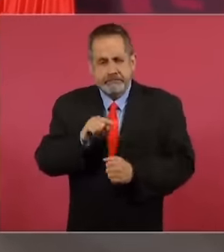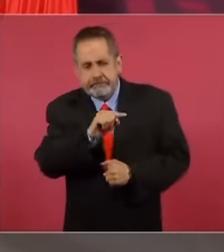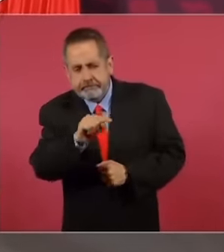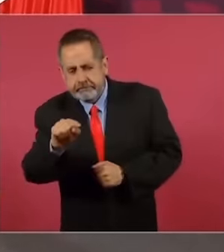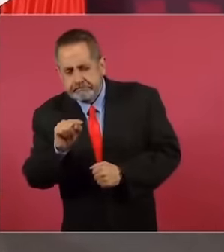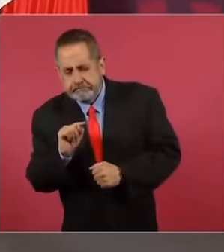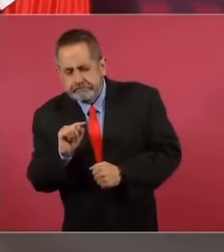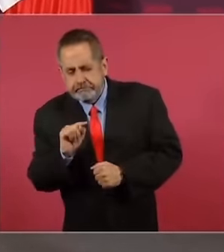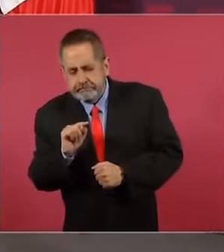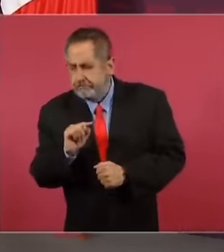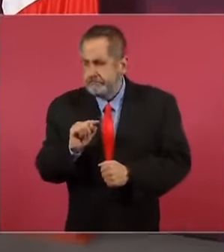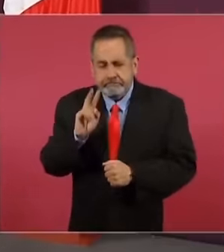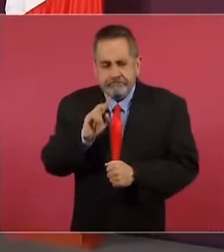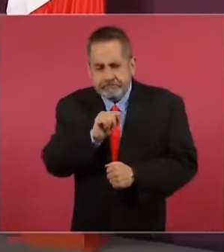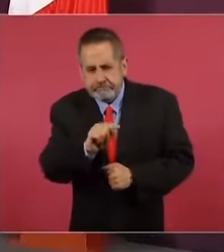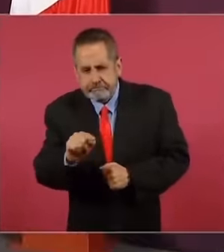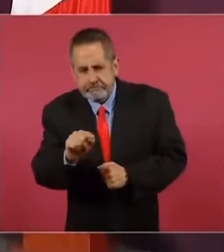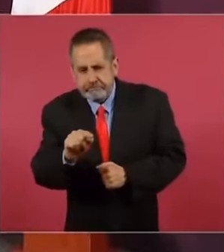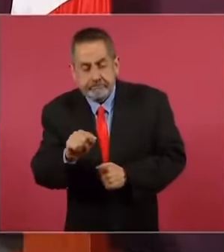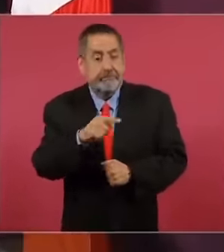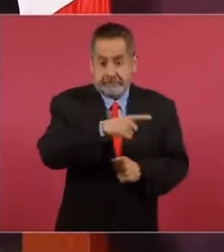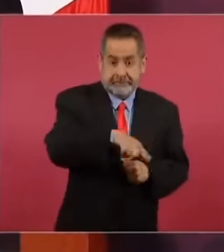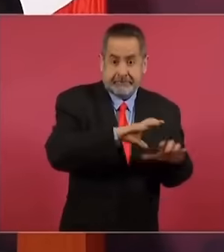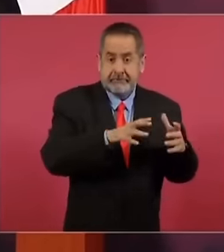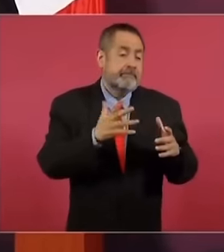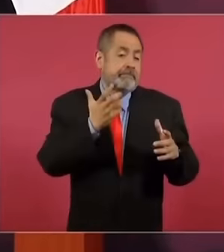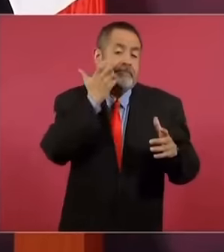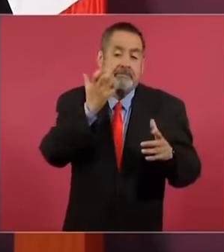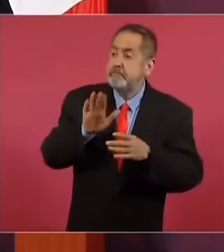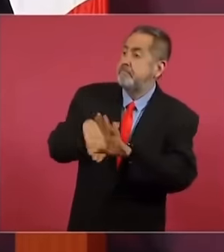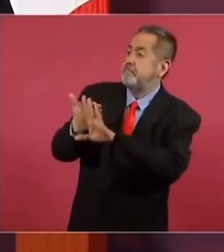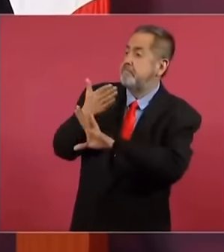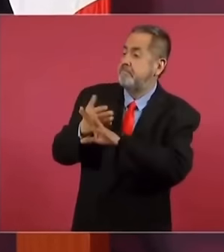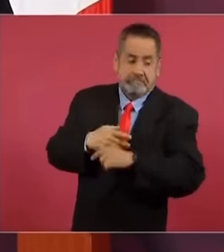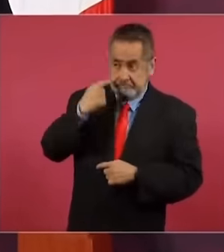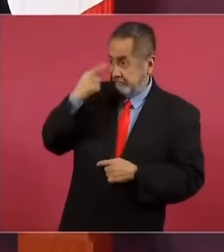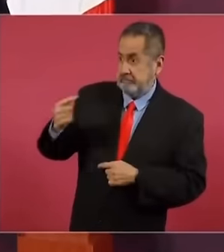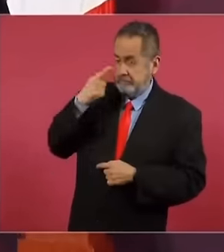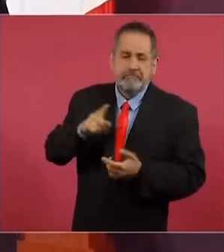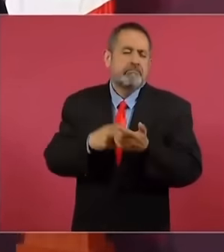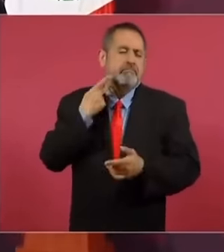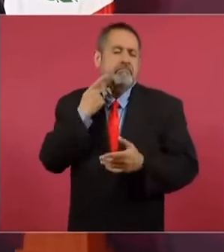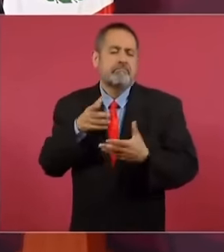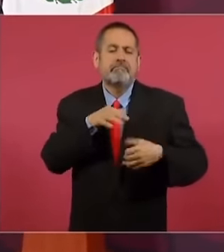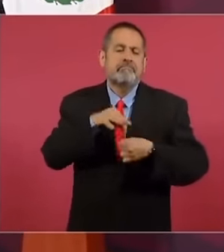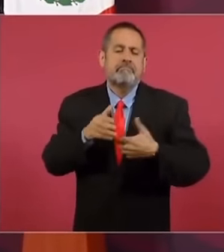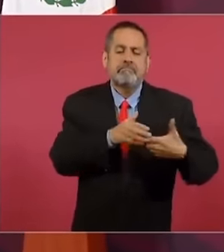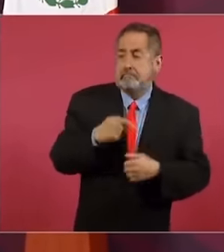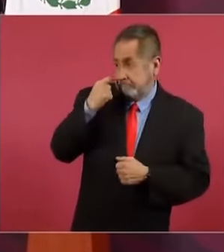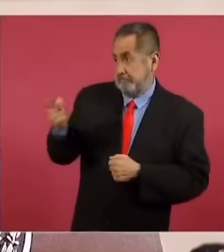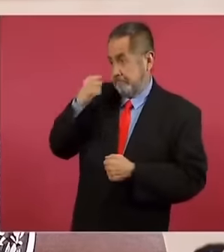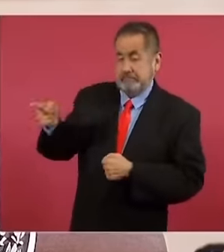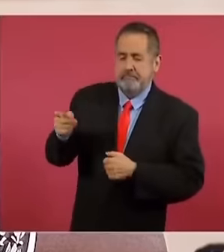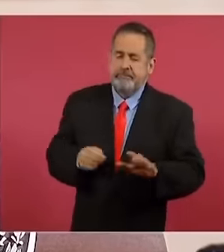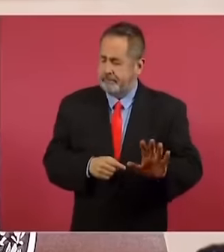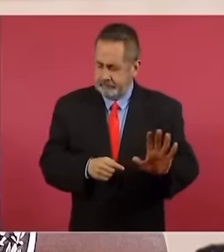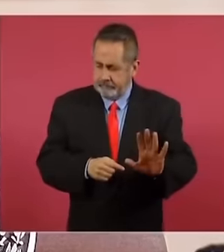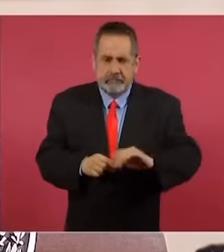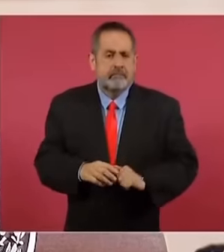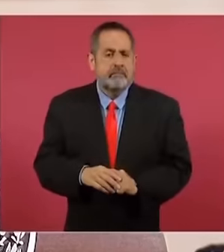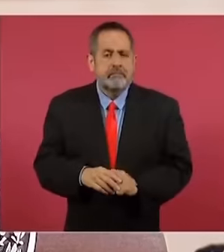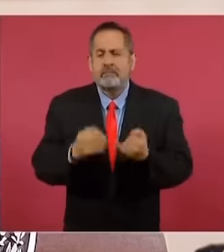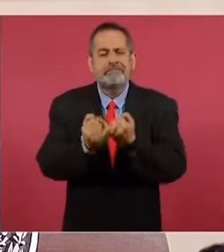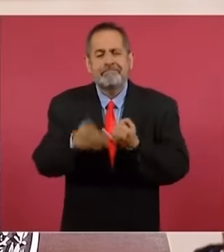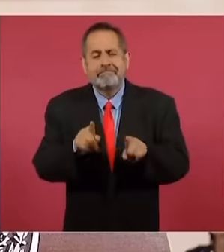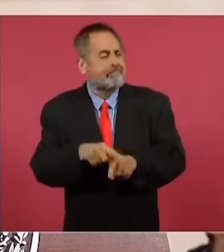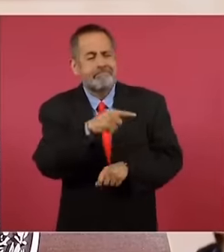indicios de que se quiere utilizar esto con fines politiqueros. Así como todos los días,